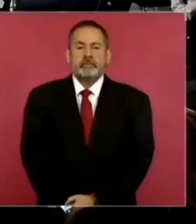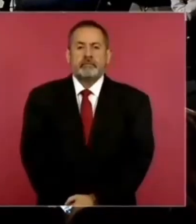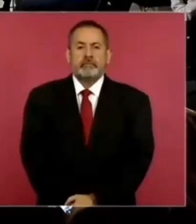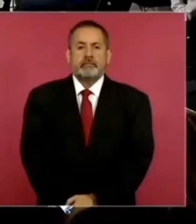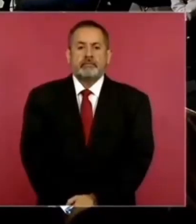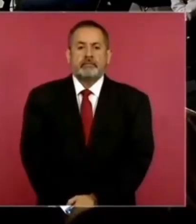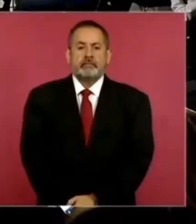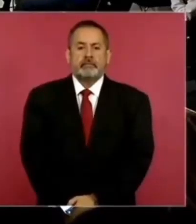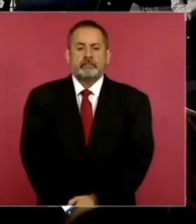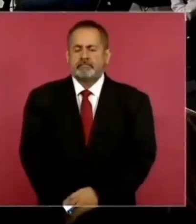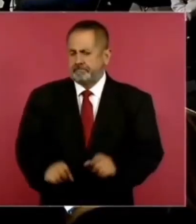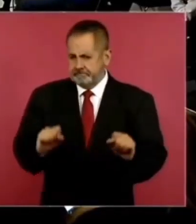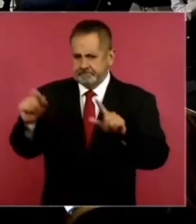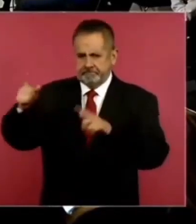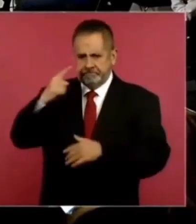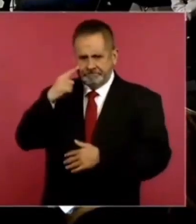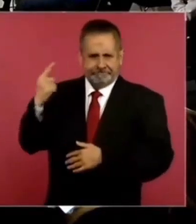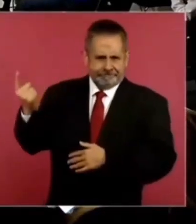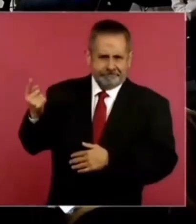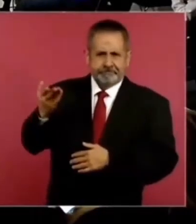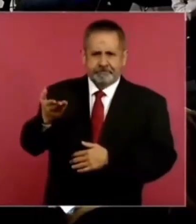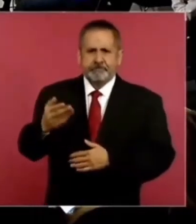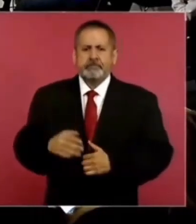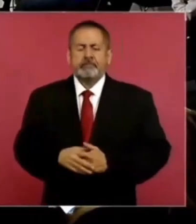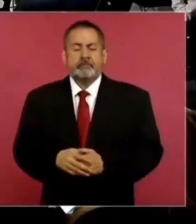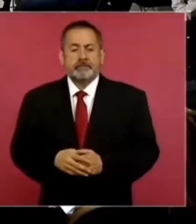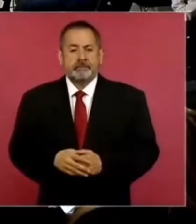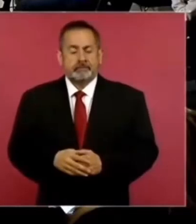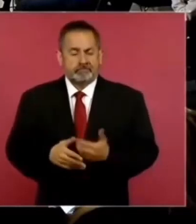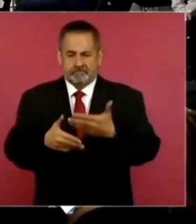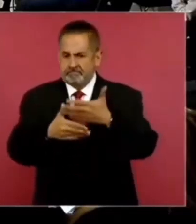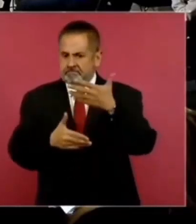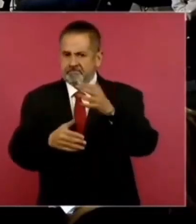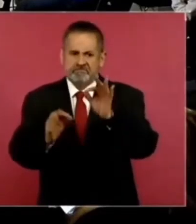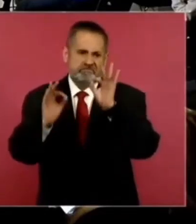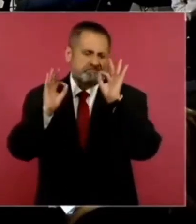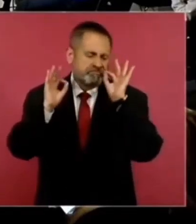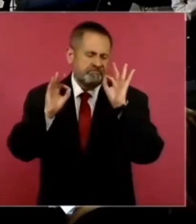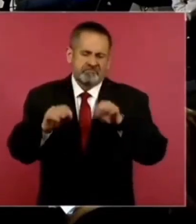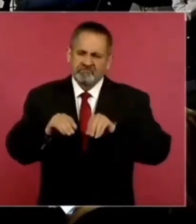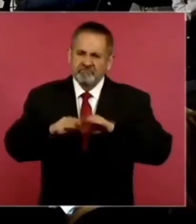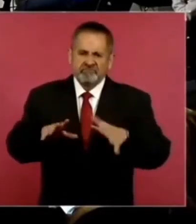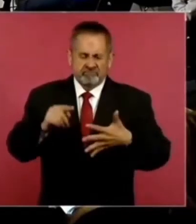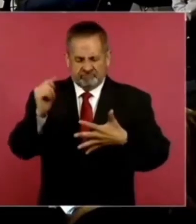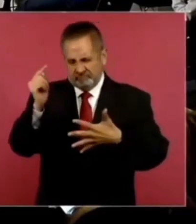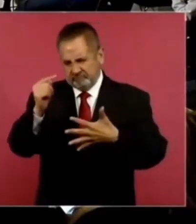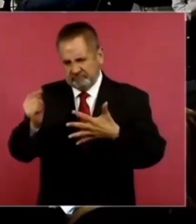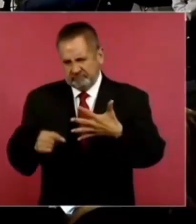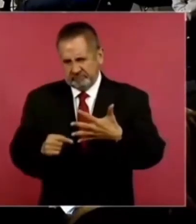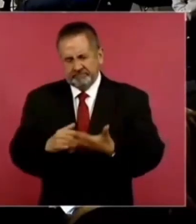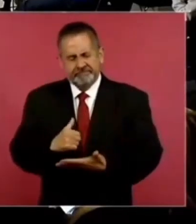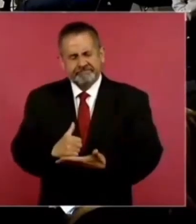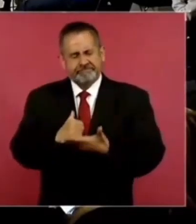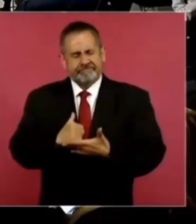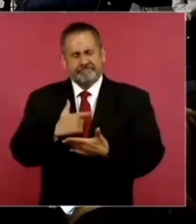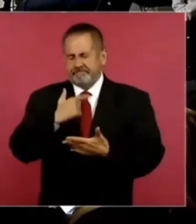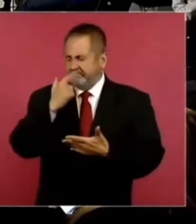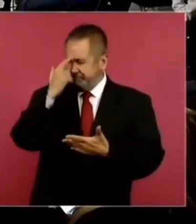No, no, es un tratado que ayuda mucho